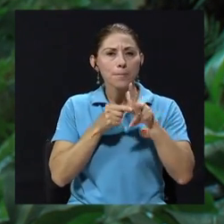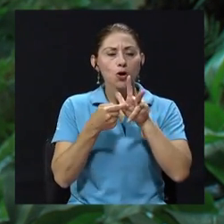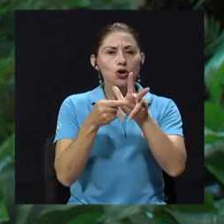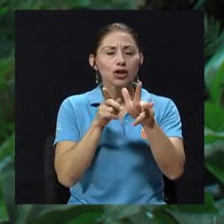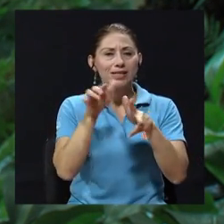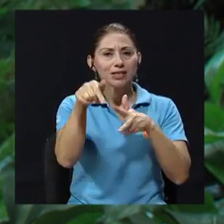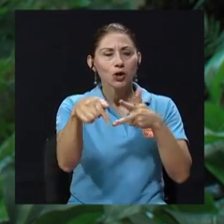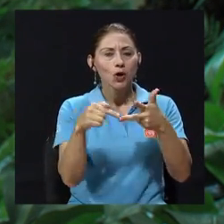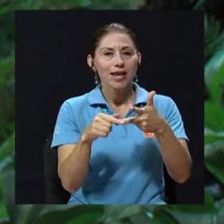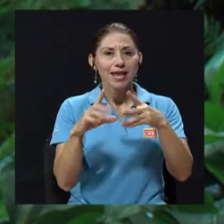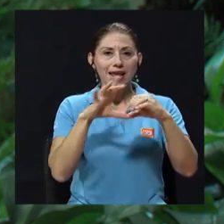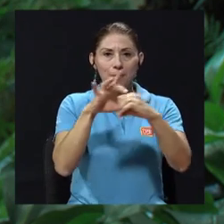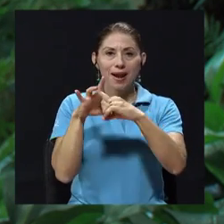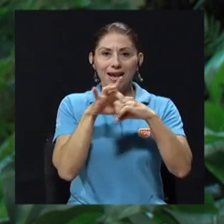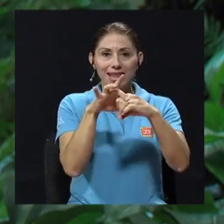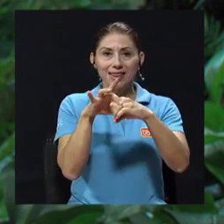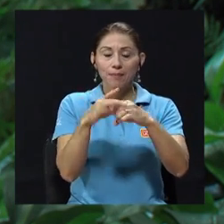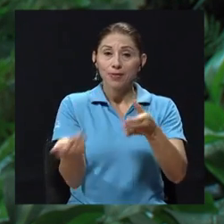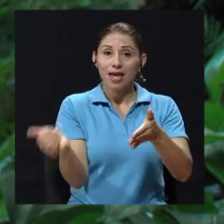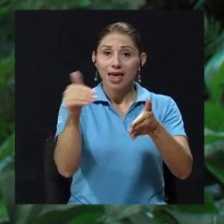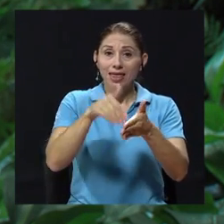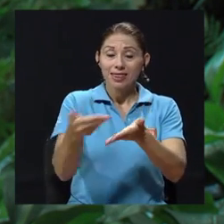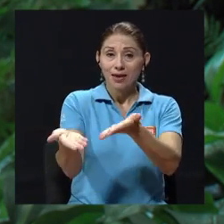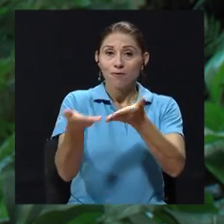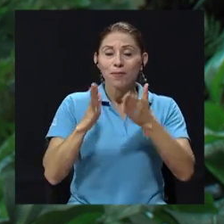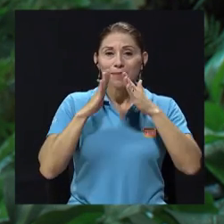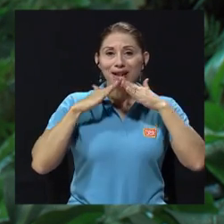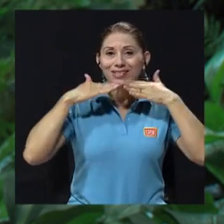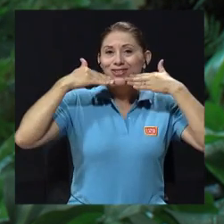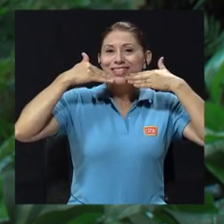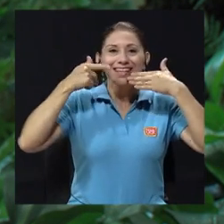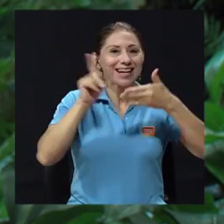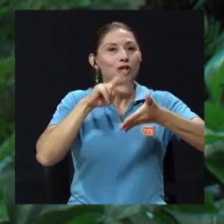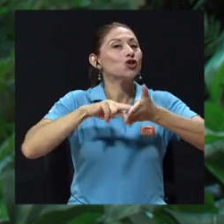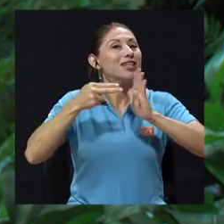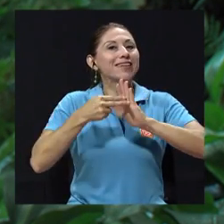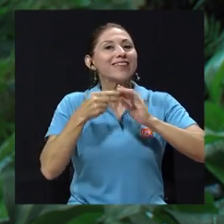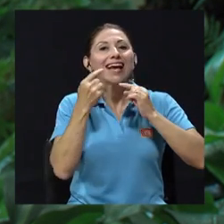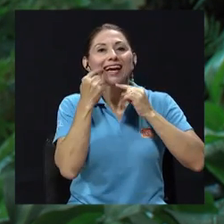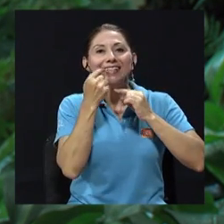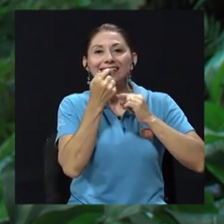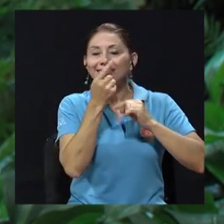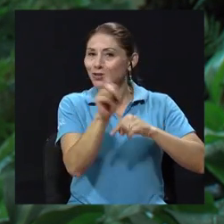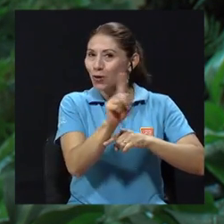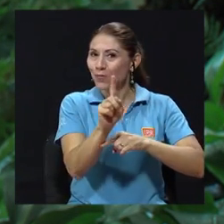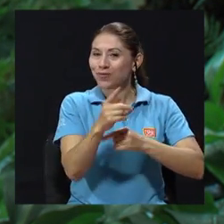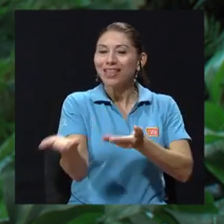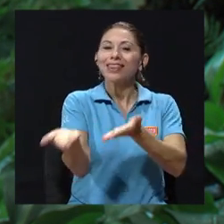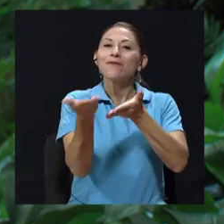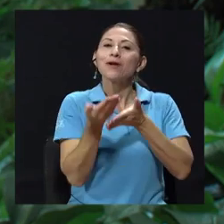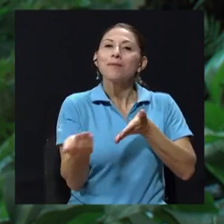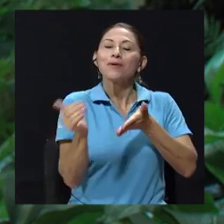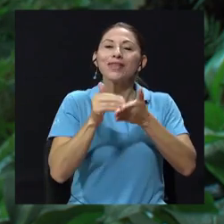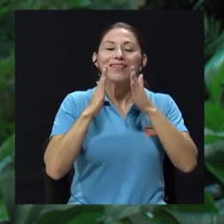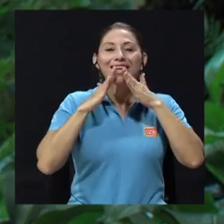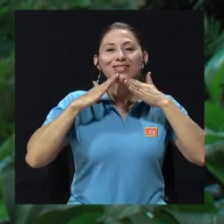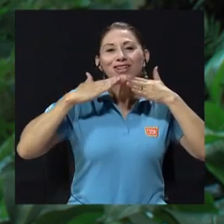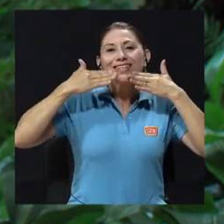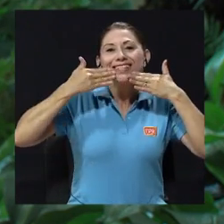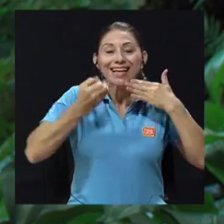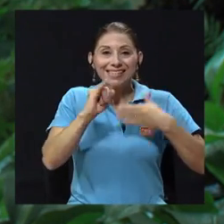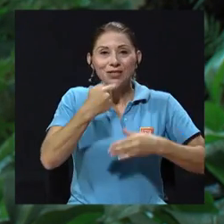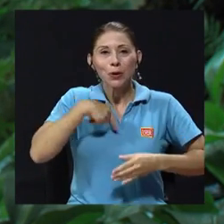no significa devuélveme la sonrisa dental, sino devuélveme la sonrisa al alma extendiéndome una mano amiga en un momento de necesidad.